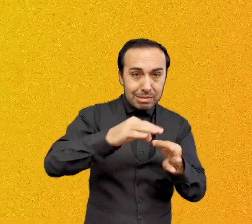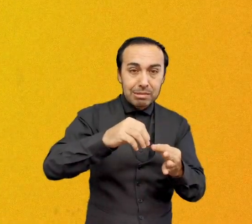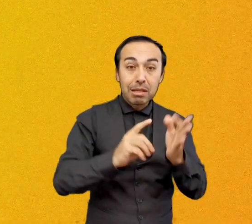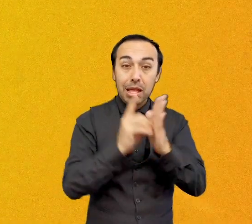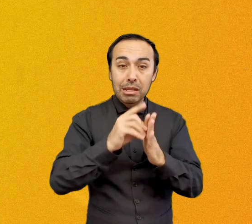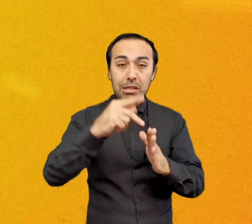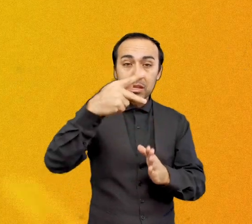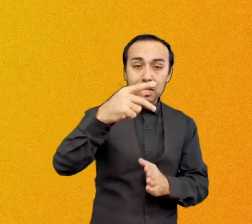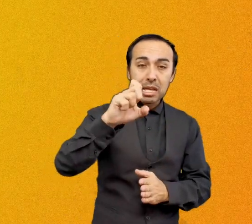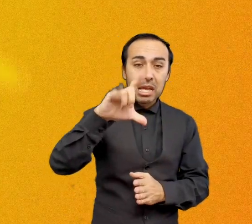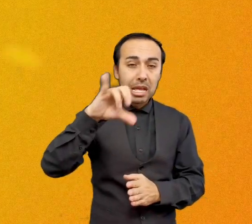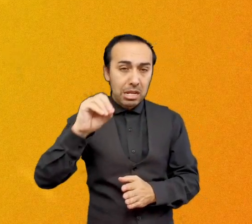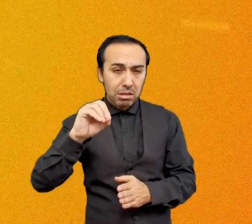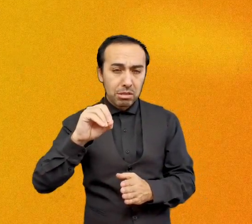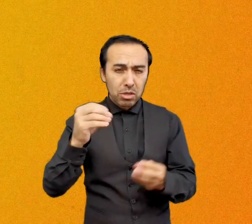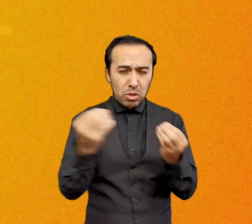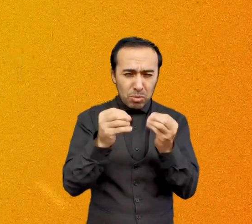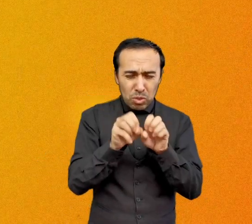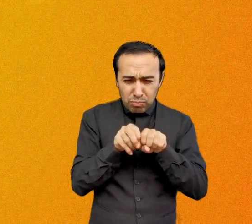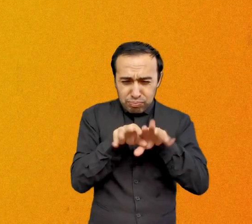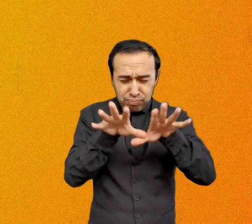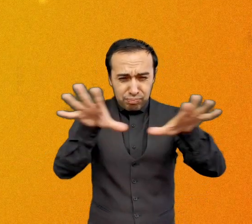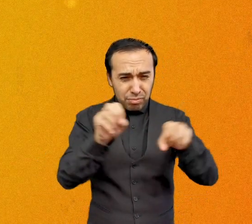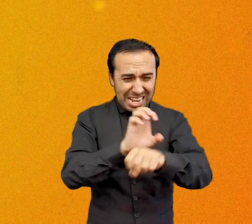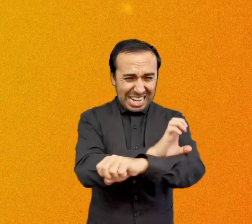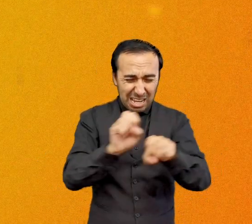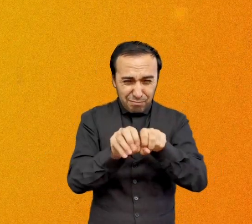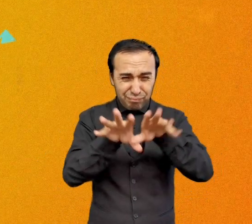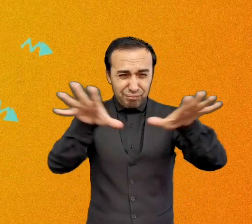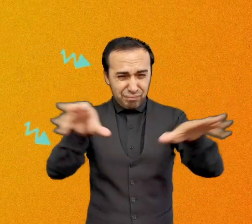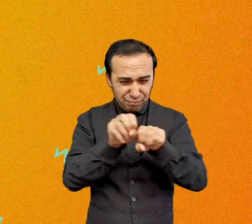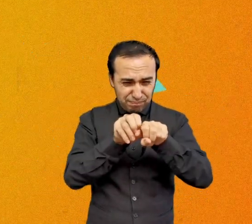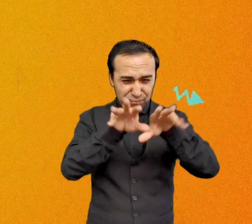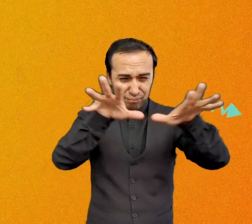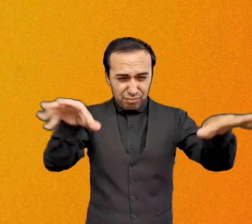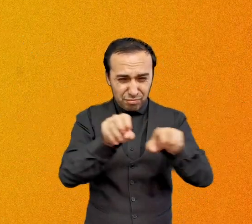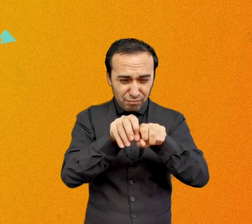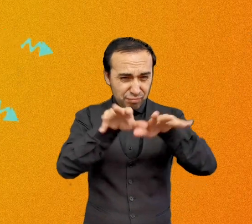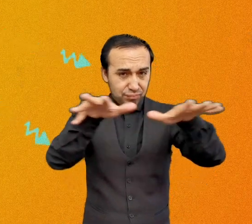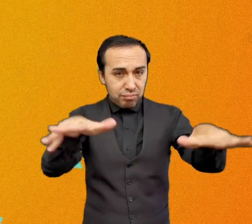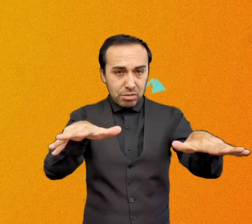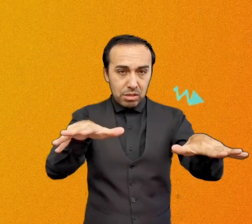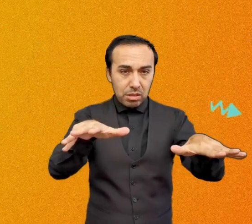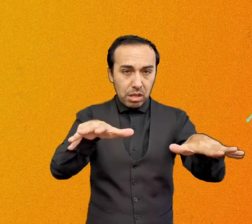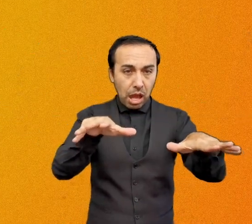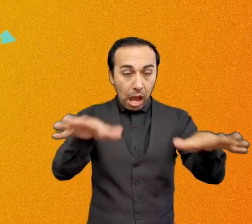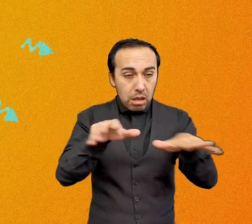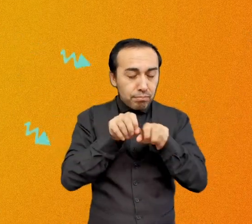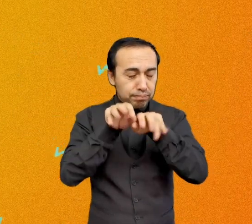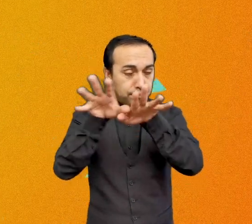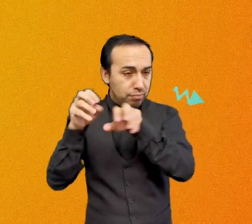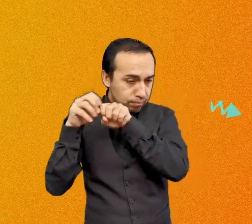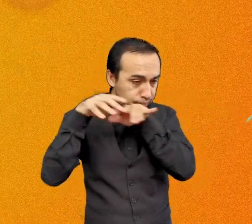constantemente, originando otro elemento, el helio, y produciendo una inmensa cantidad de energía que trasciende a